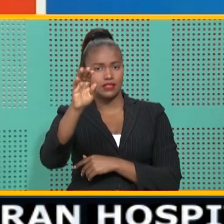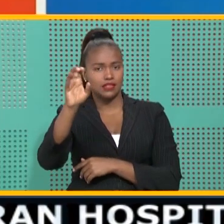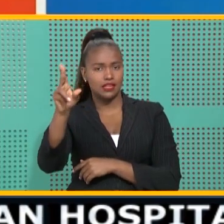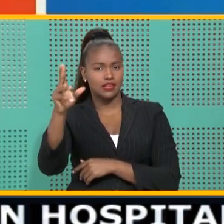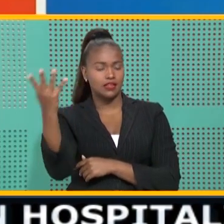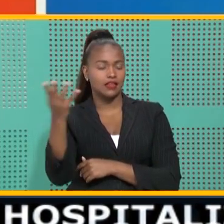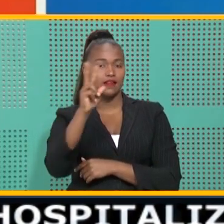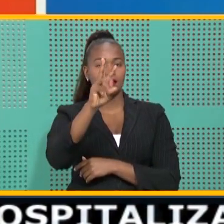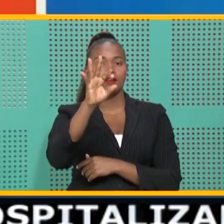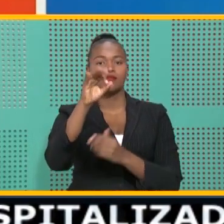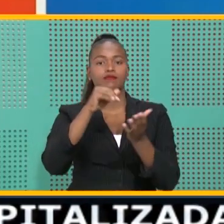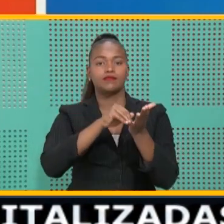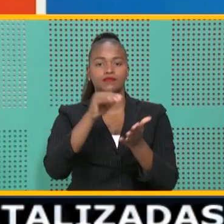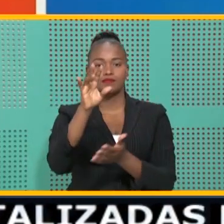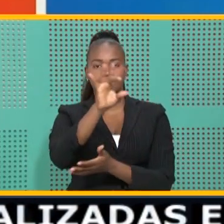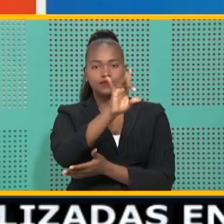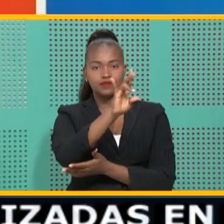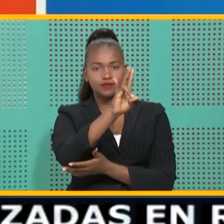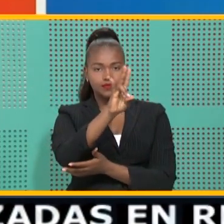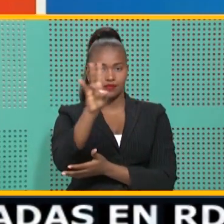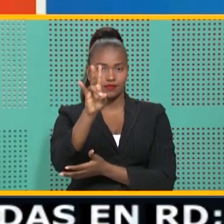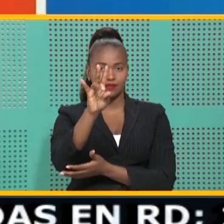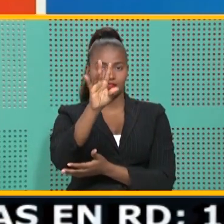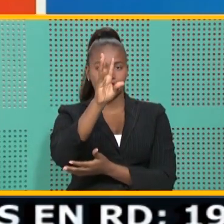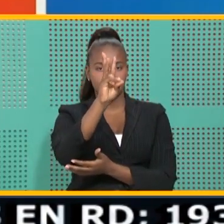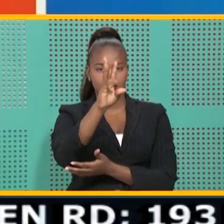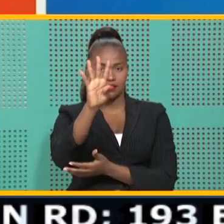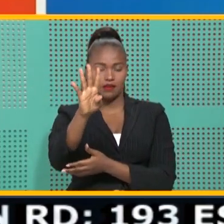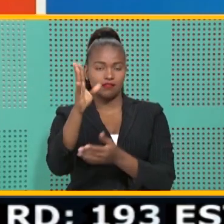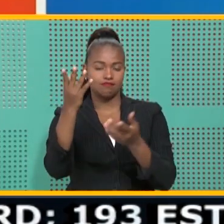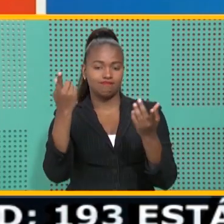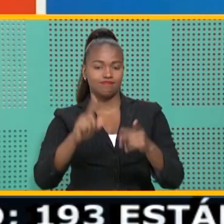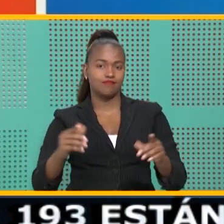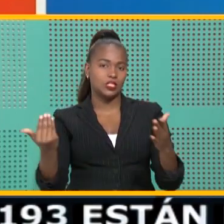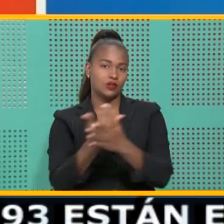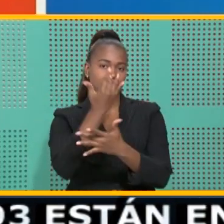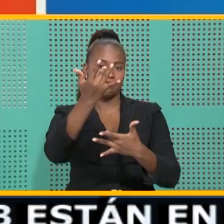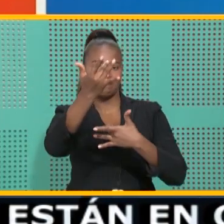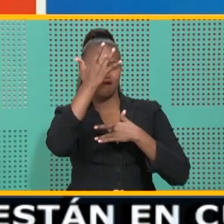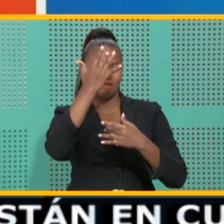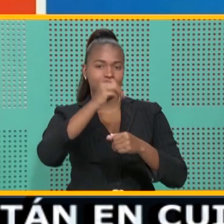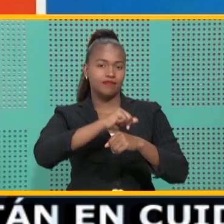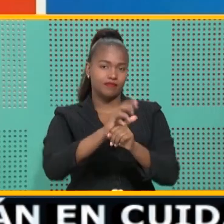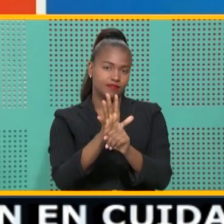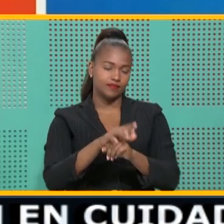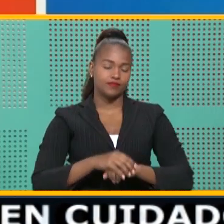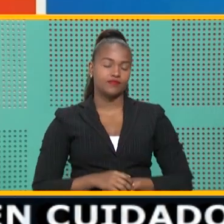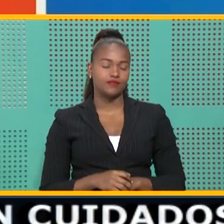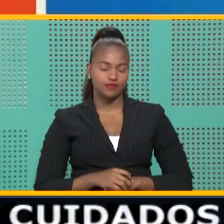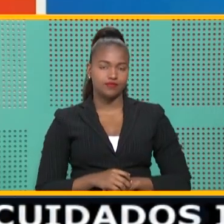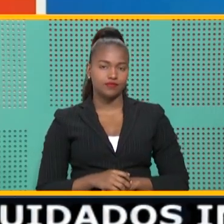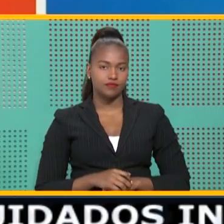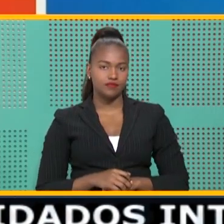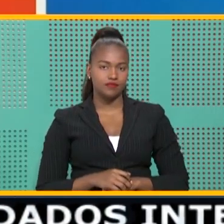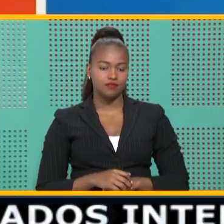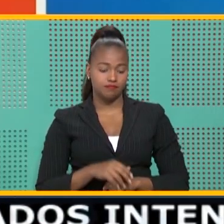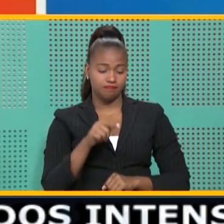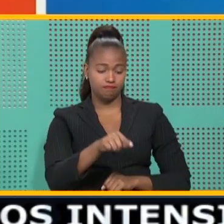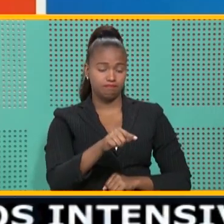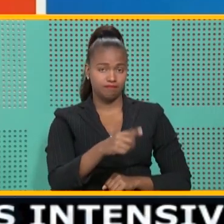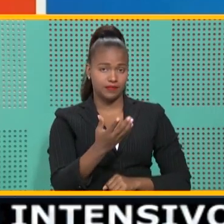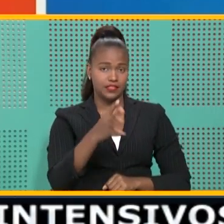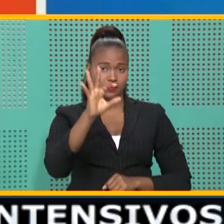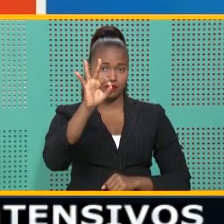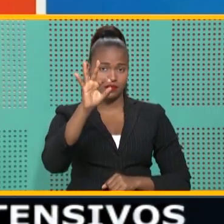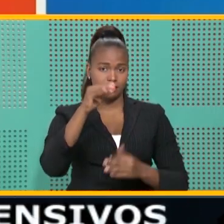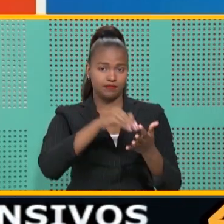.764 casos. De ellos, 9